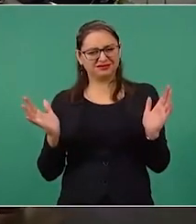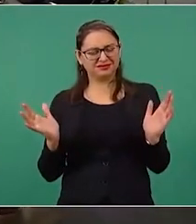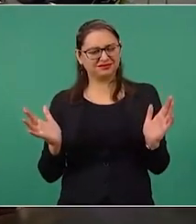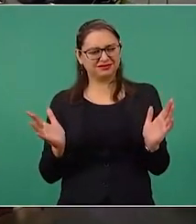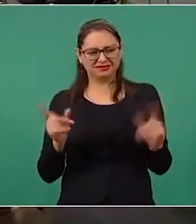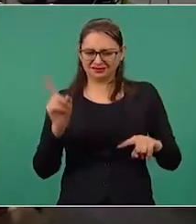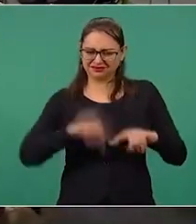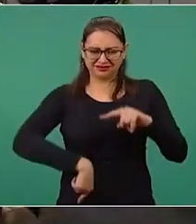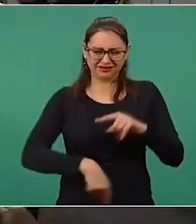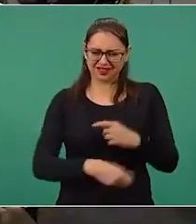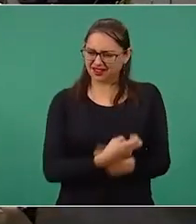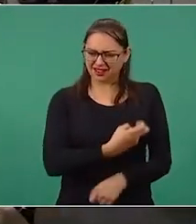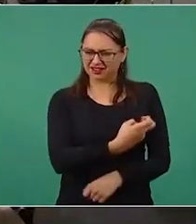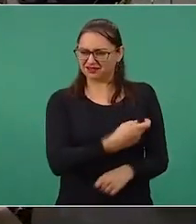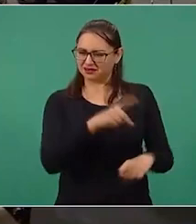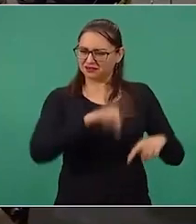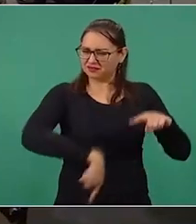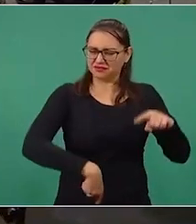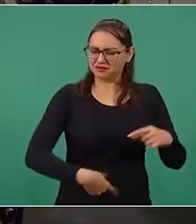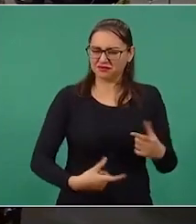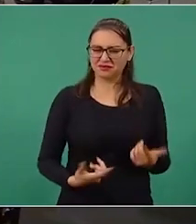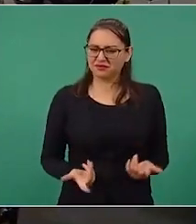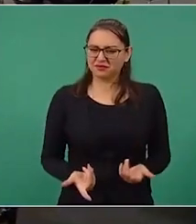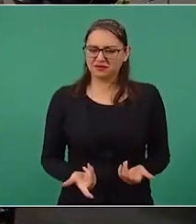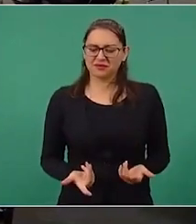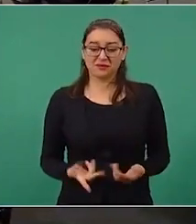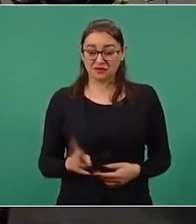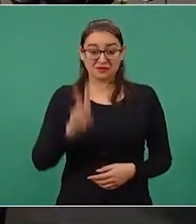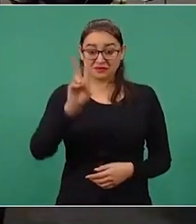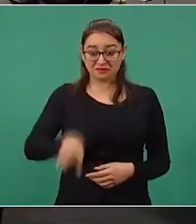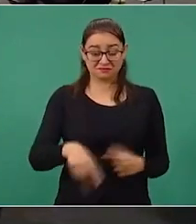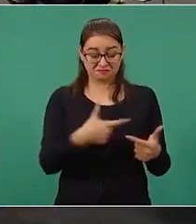a una situación